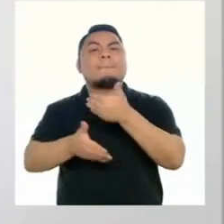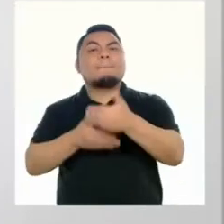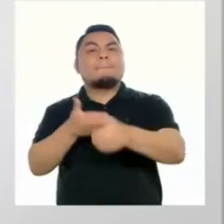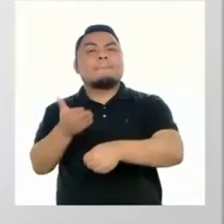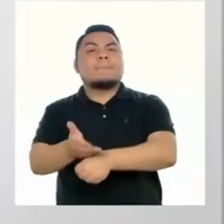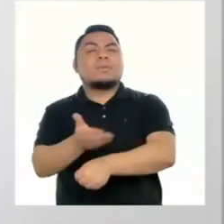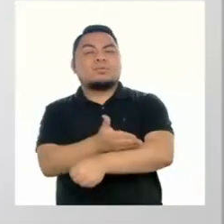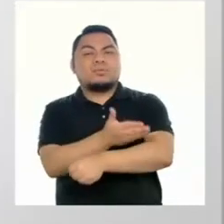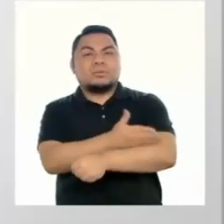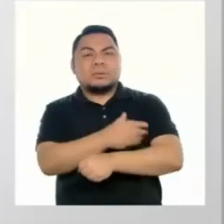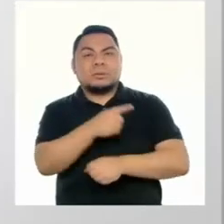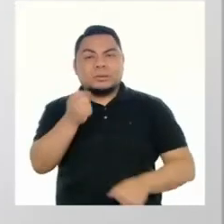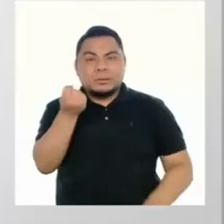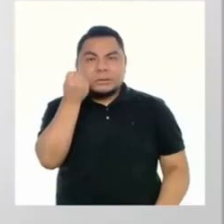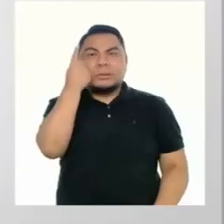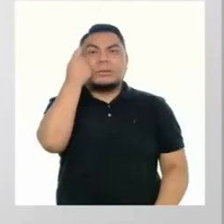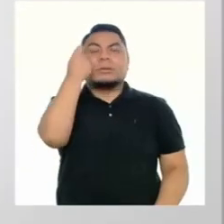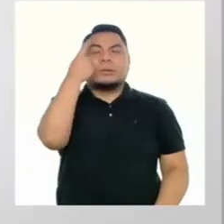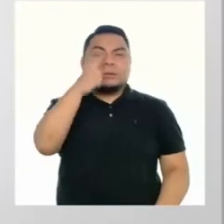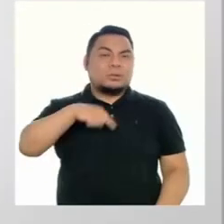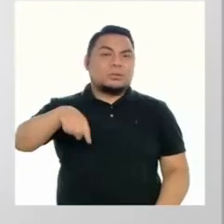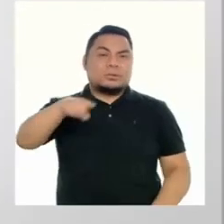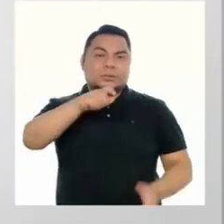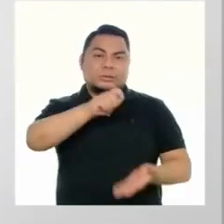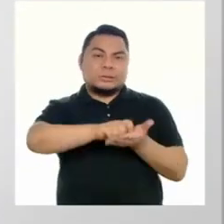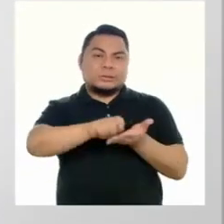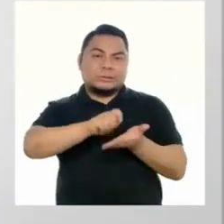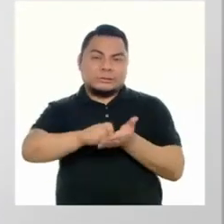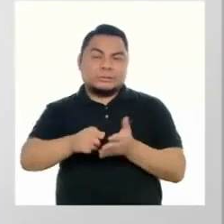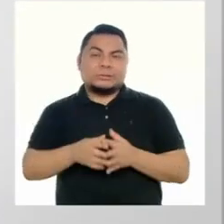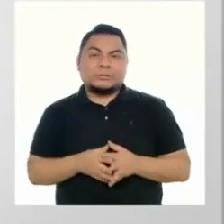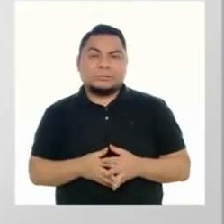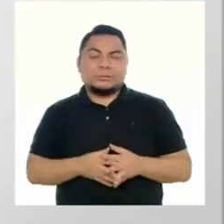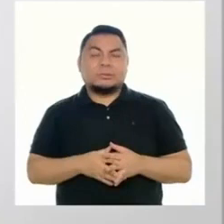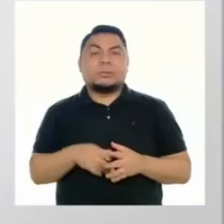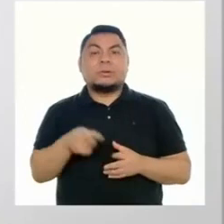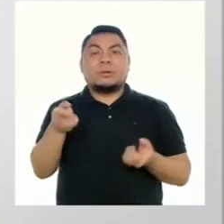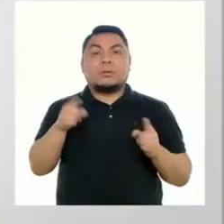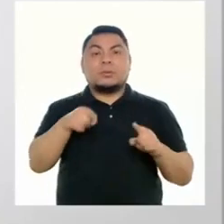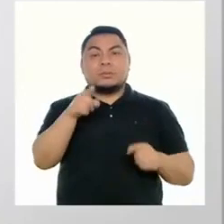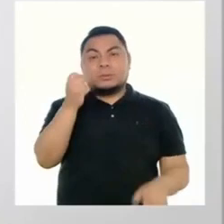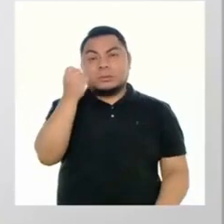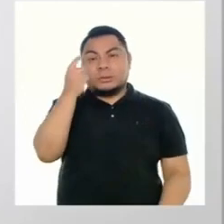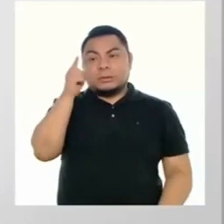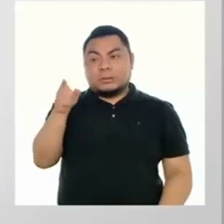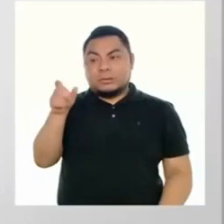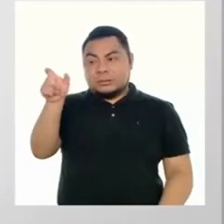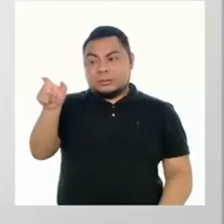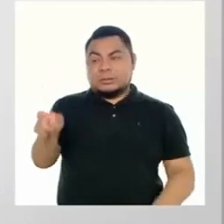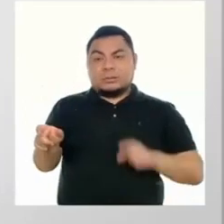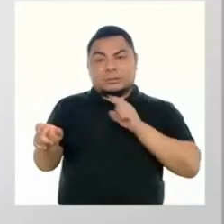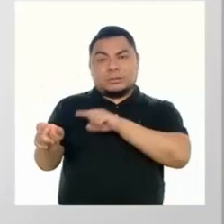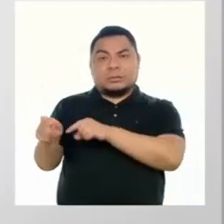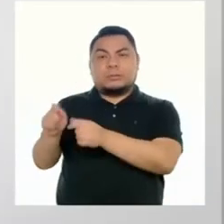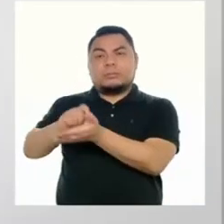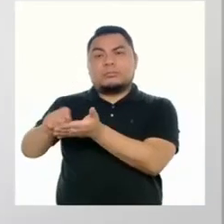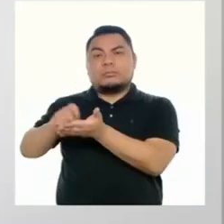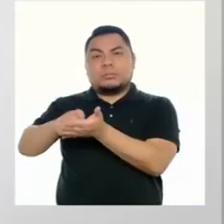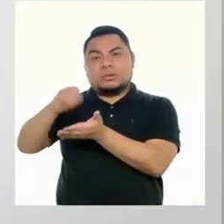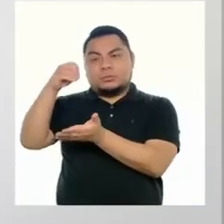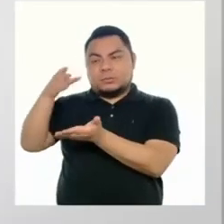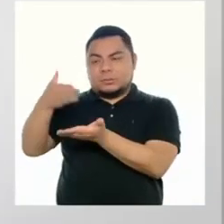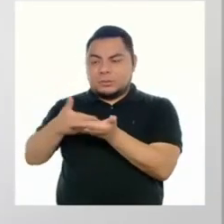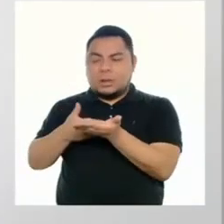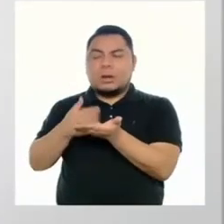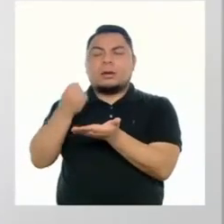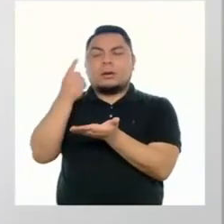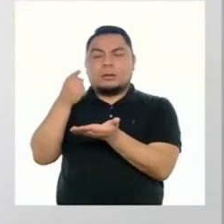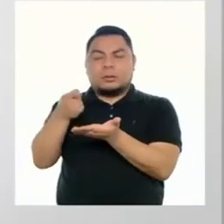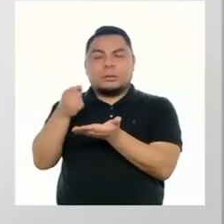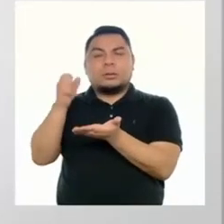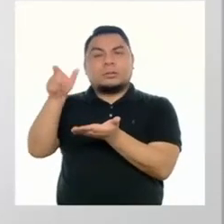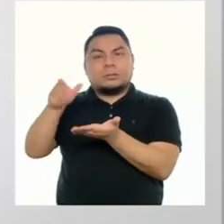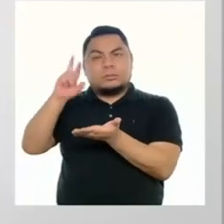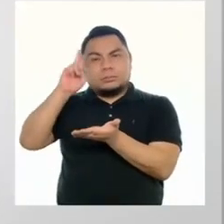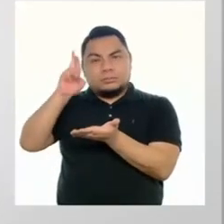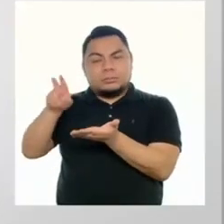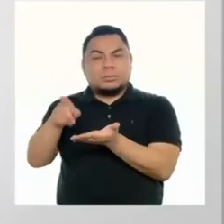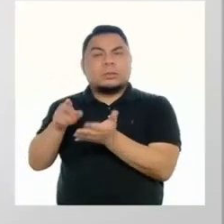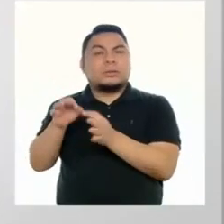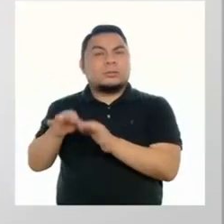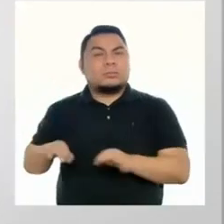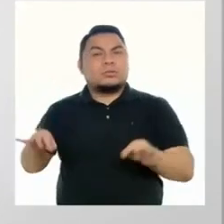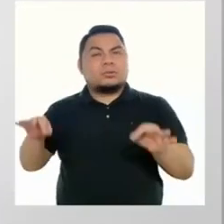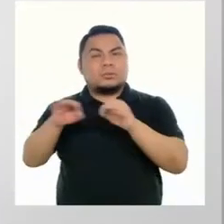proceso de comprensión del sentido global del texto? Al entender la postura del autor, estamos haciendo un proceso de comprensión muy